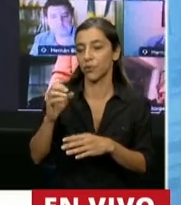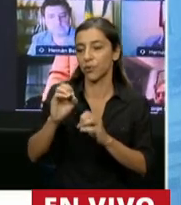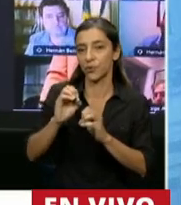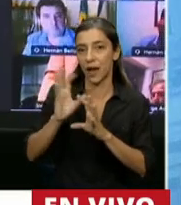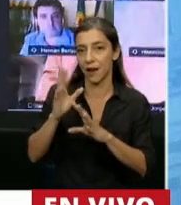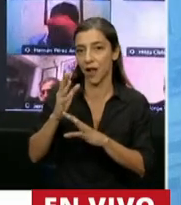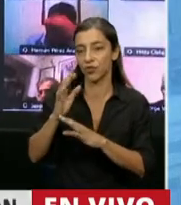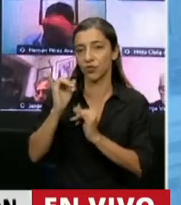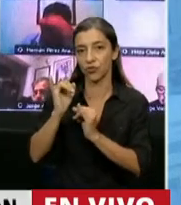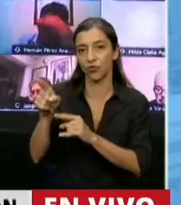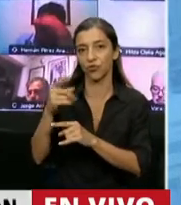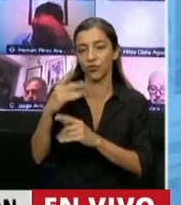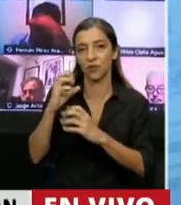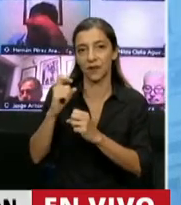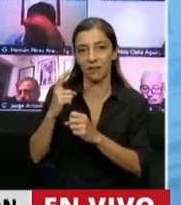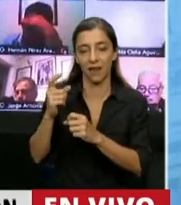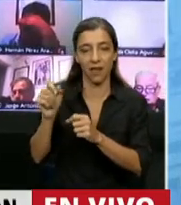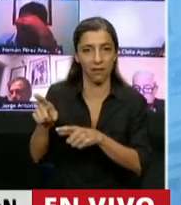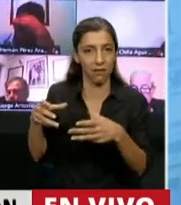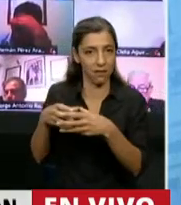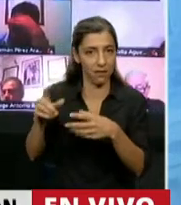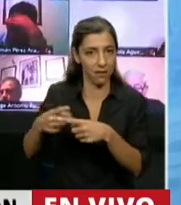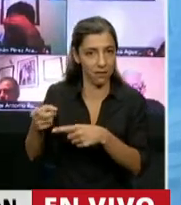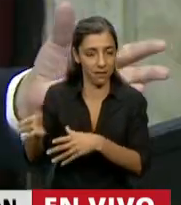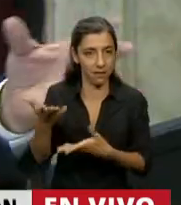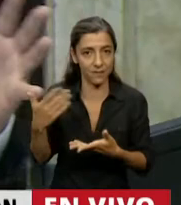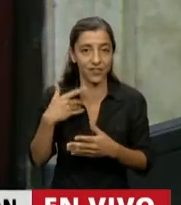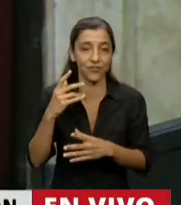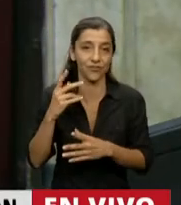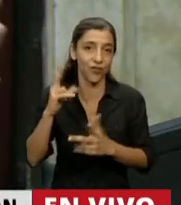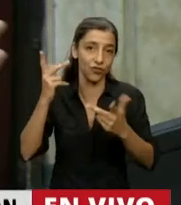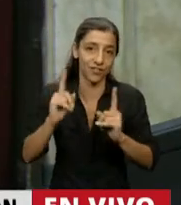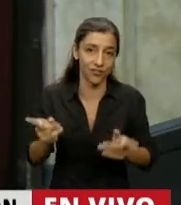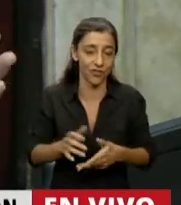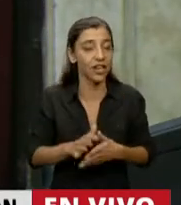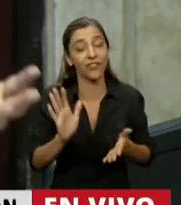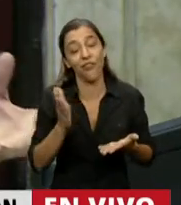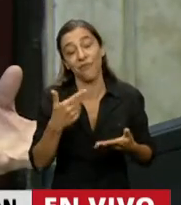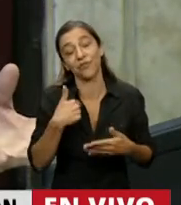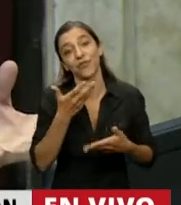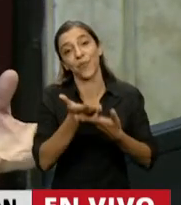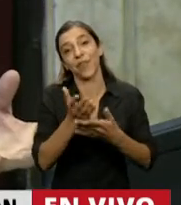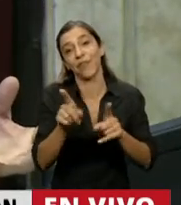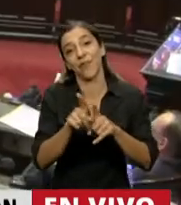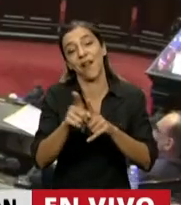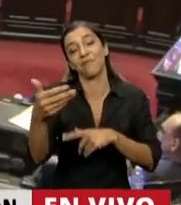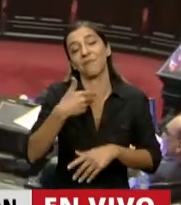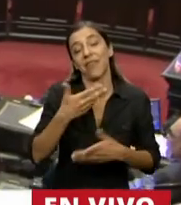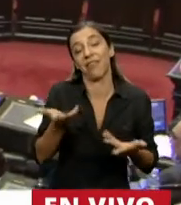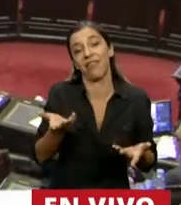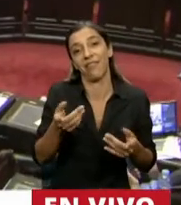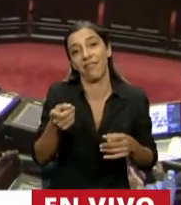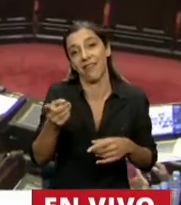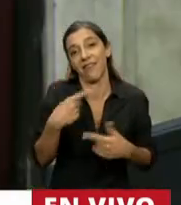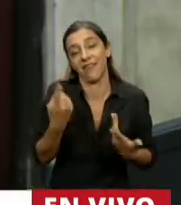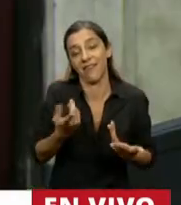parlamentaria de bloque que me estaba haciendo un pedido. No se me enoje, pero me hablan las cosas a la vez, es difícil. Le pido lo